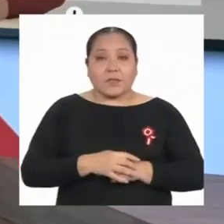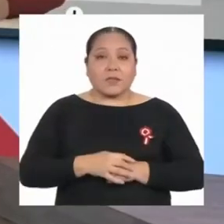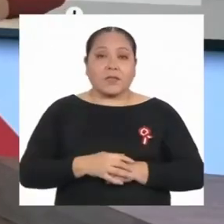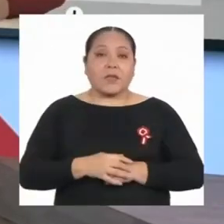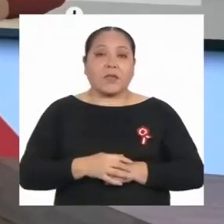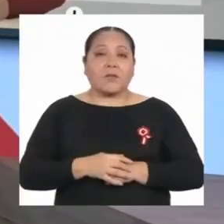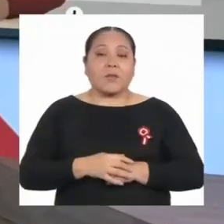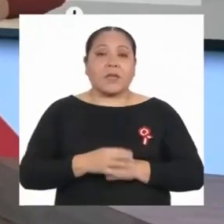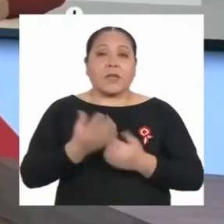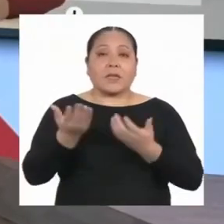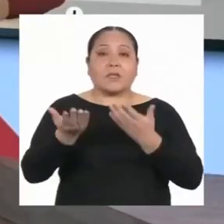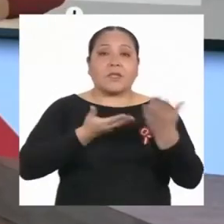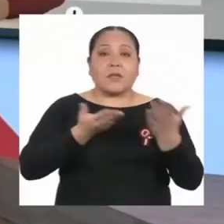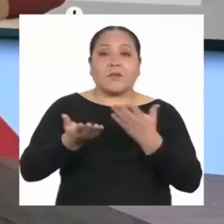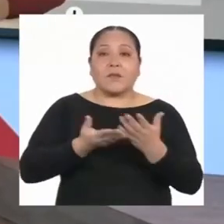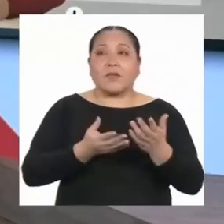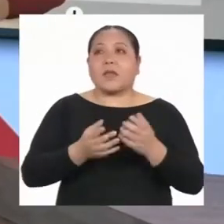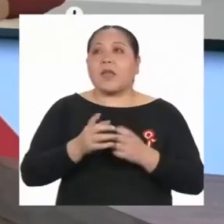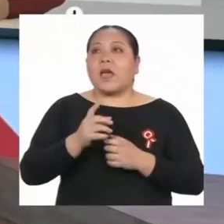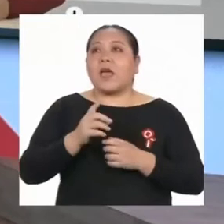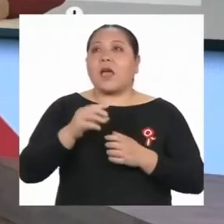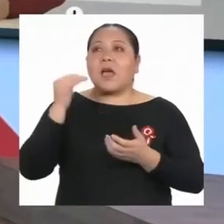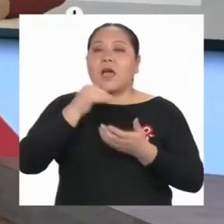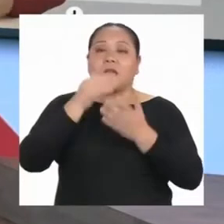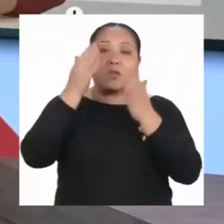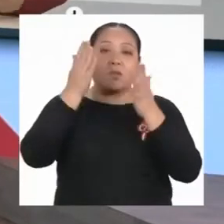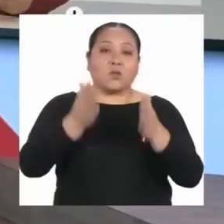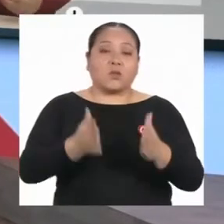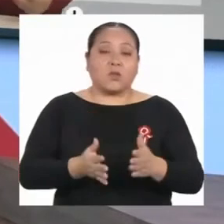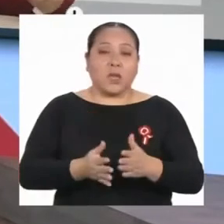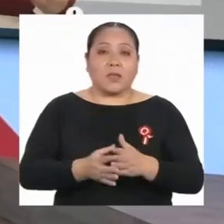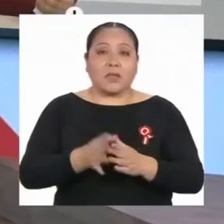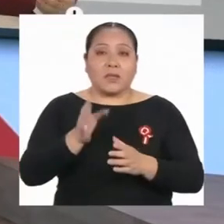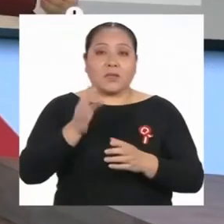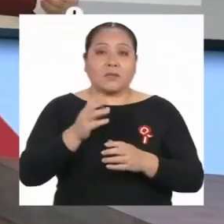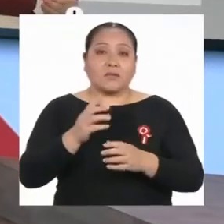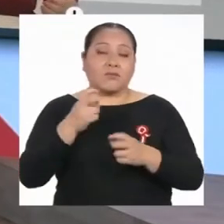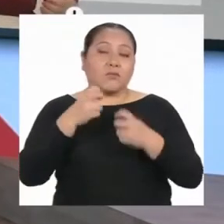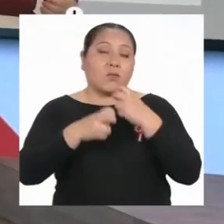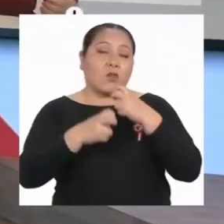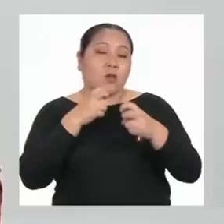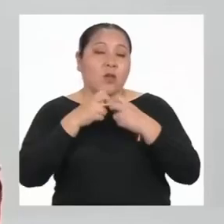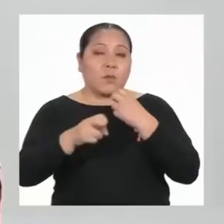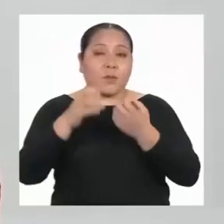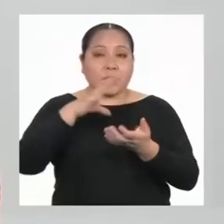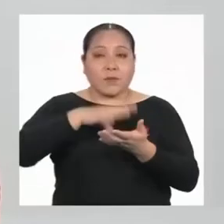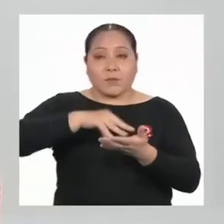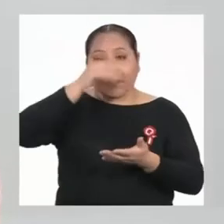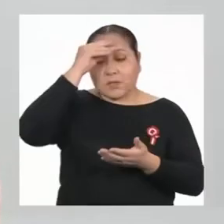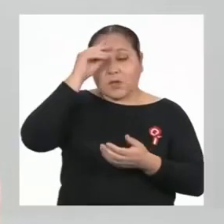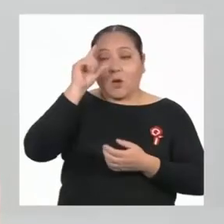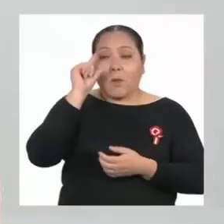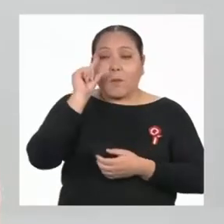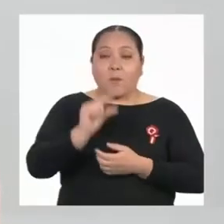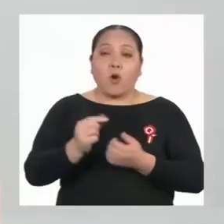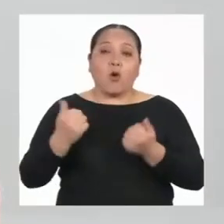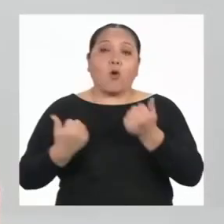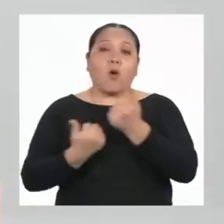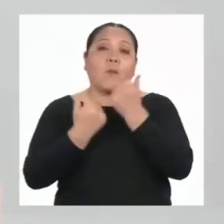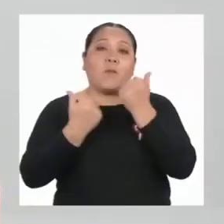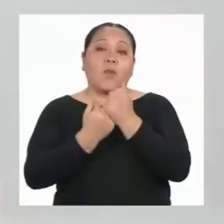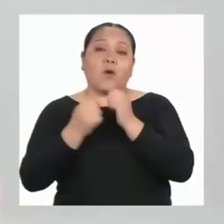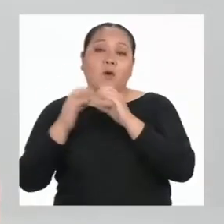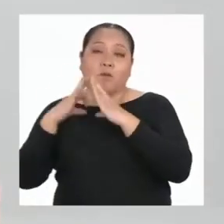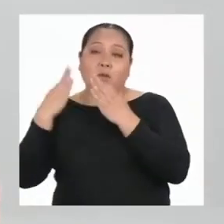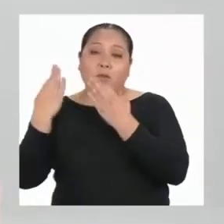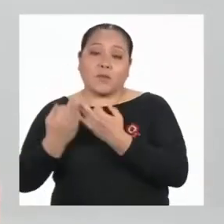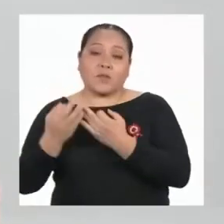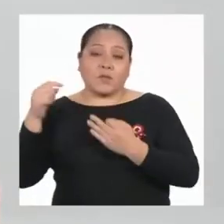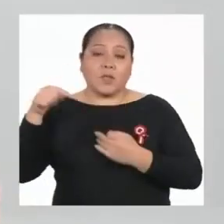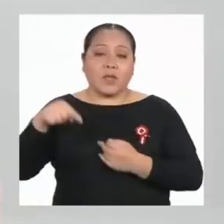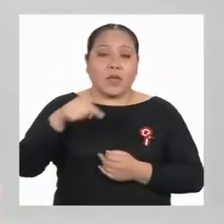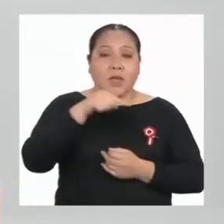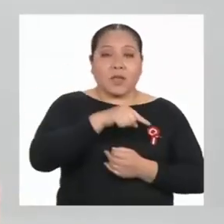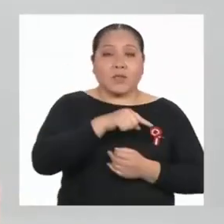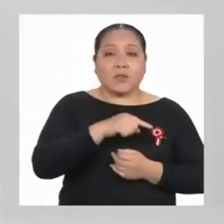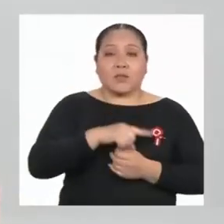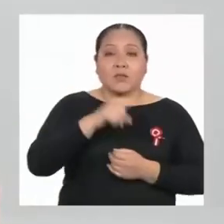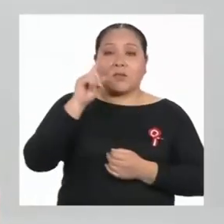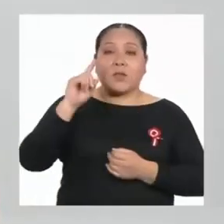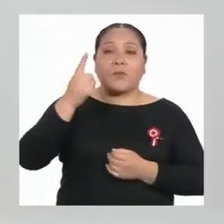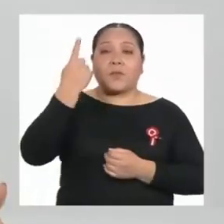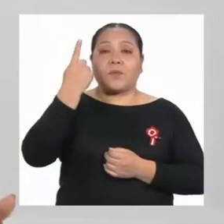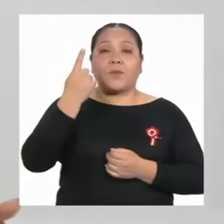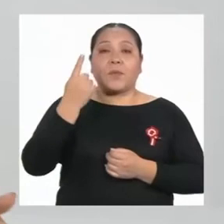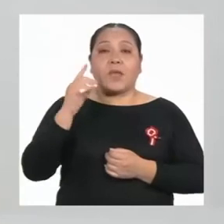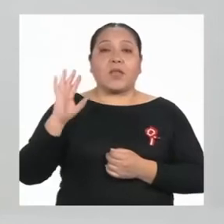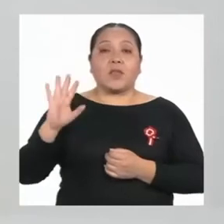estudiantes con problemas de aprendizaje o poco soporte familiar, pues a veces son la primera generación de su